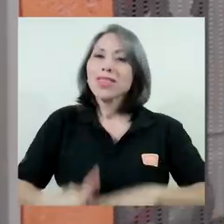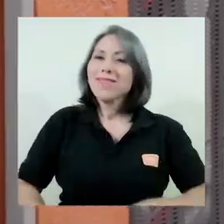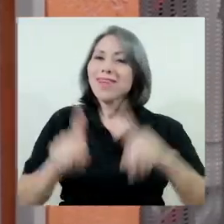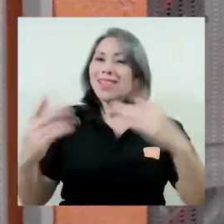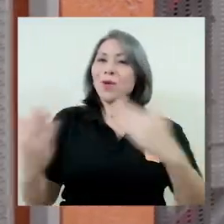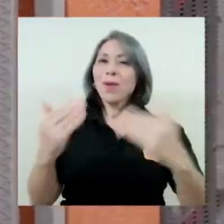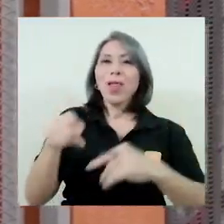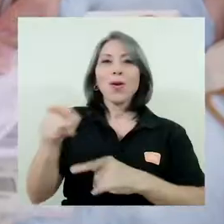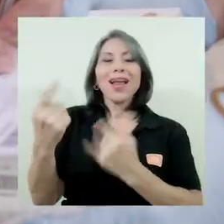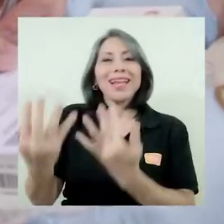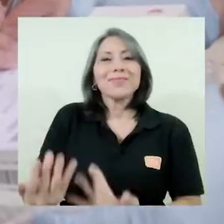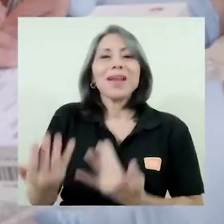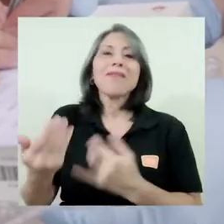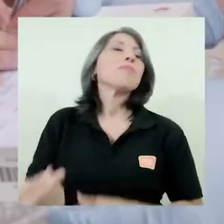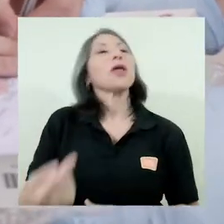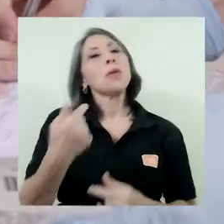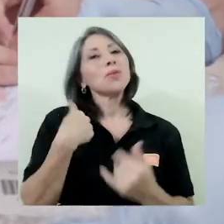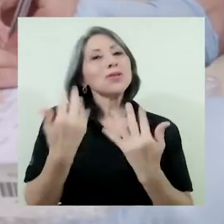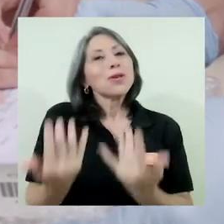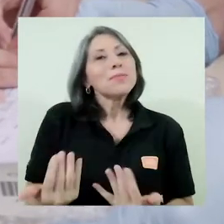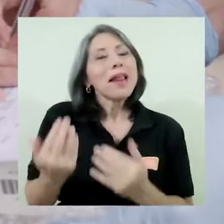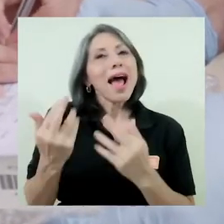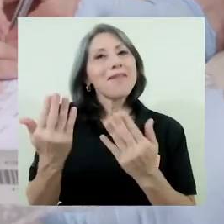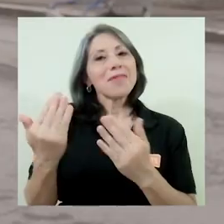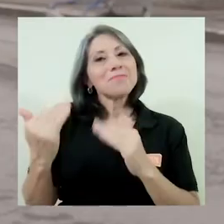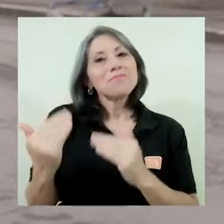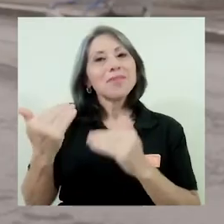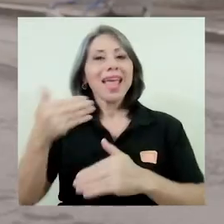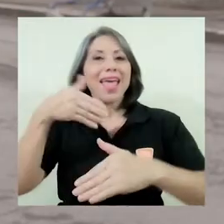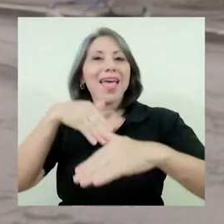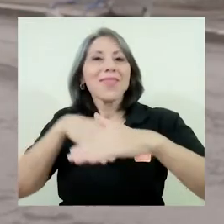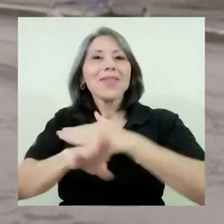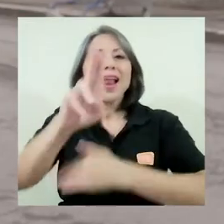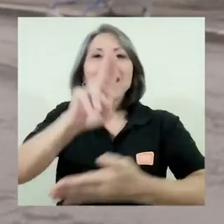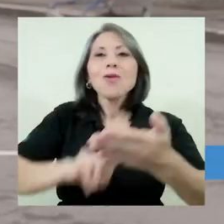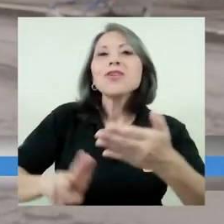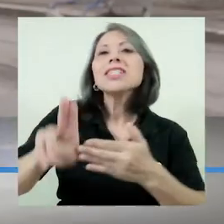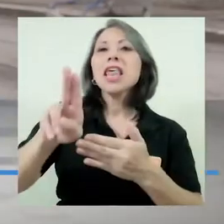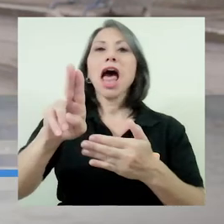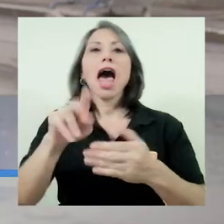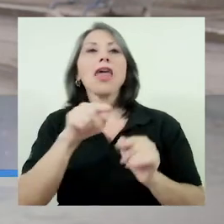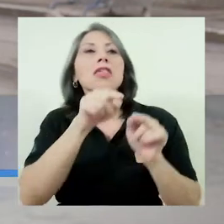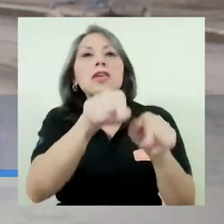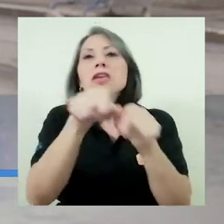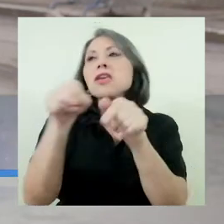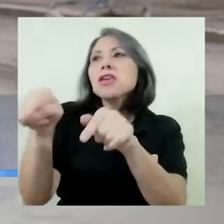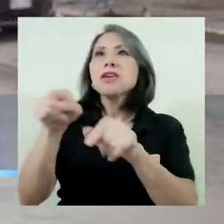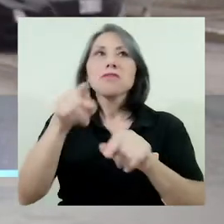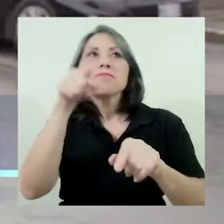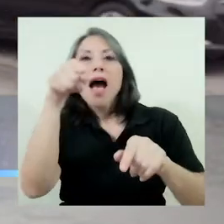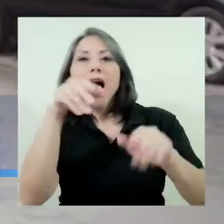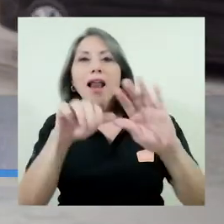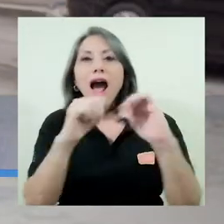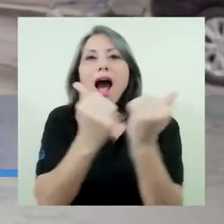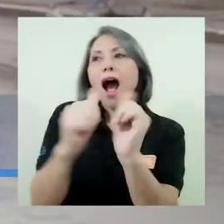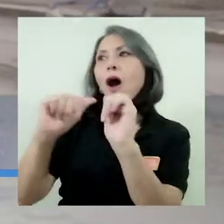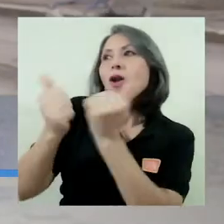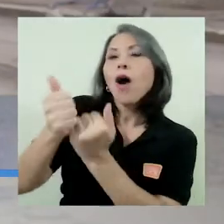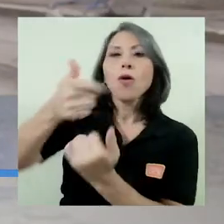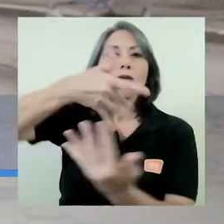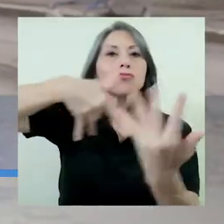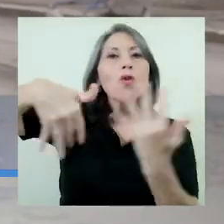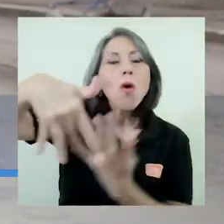que él esperaba. Uno esperaba llegar a la U y entrar en clases, convivir con personas y todo.